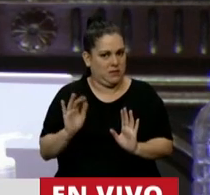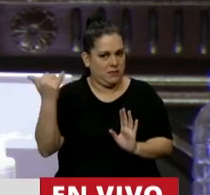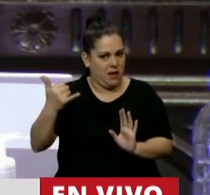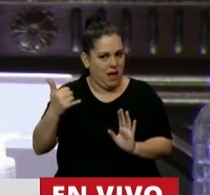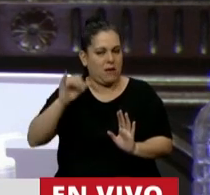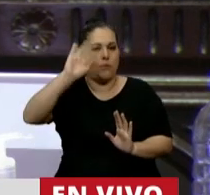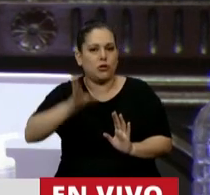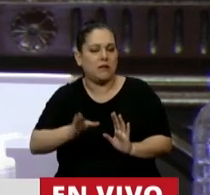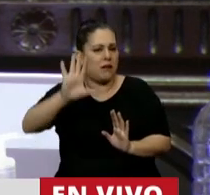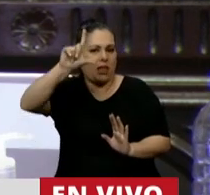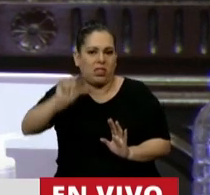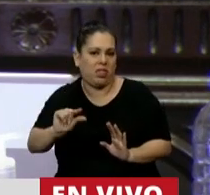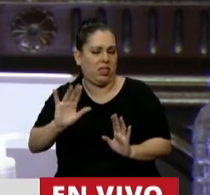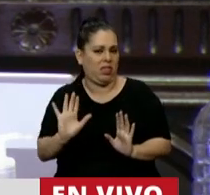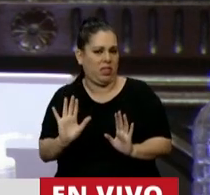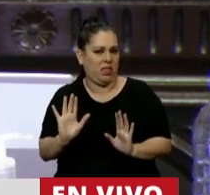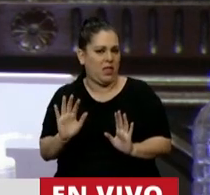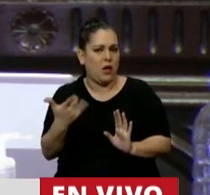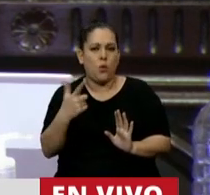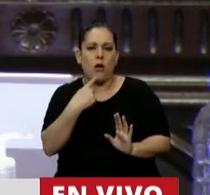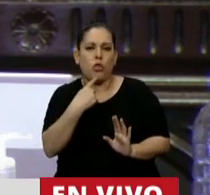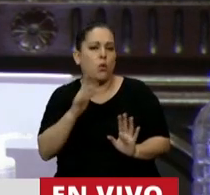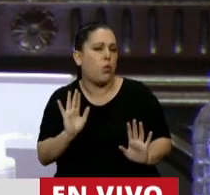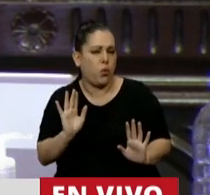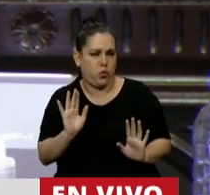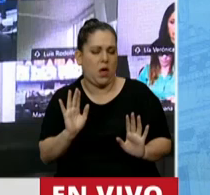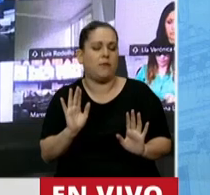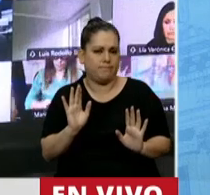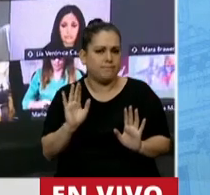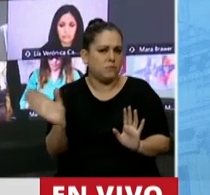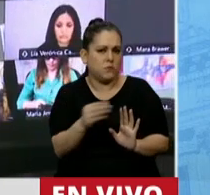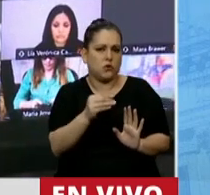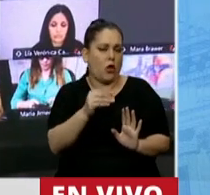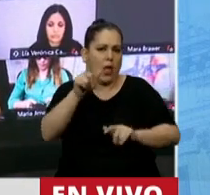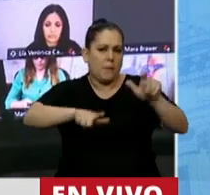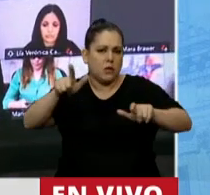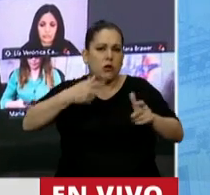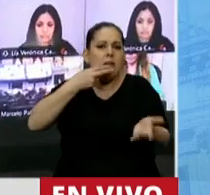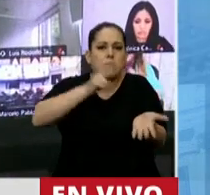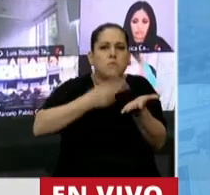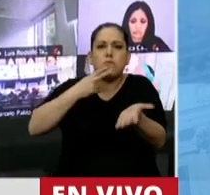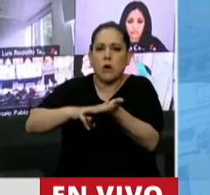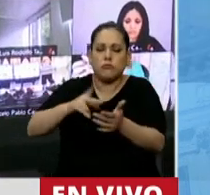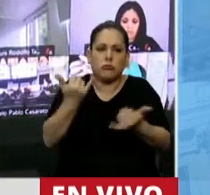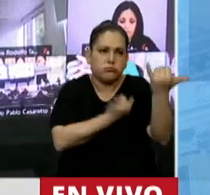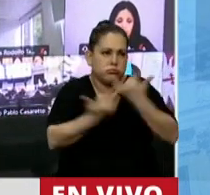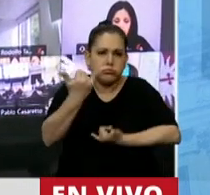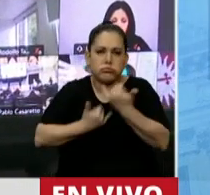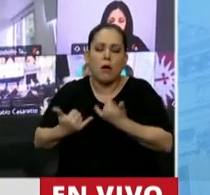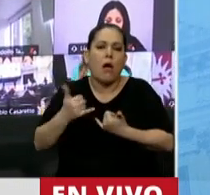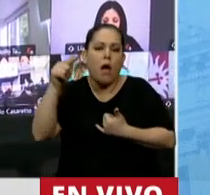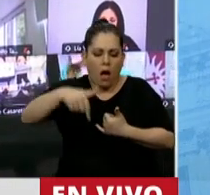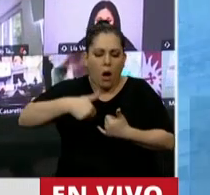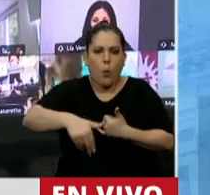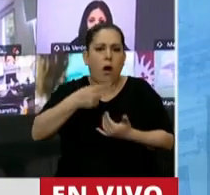inferiores. Entonces, no cabe ninguna duda, y así lo expresan todos los tributaristas del país, que estamos en presencia